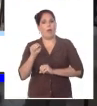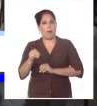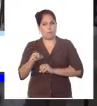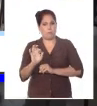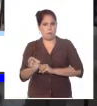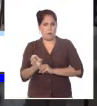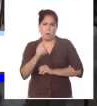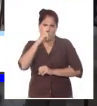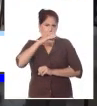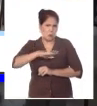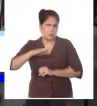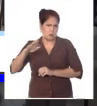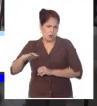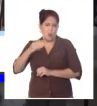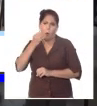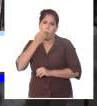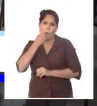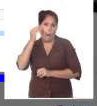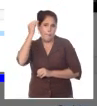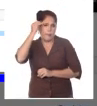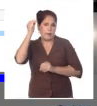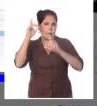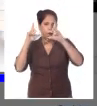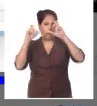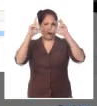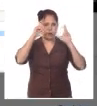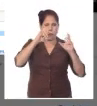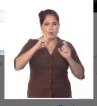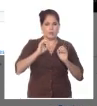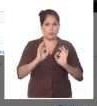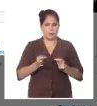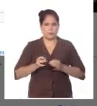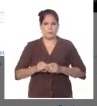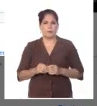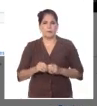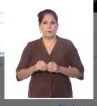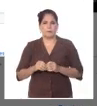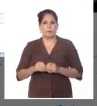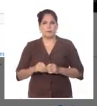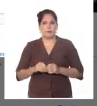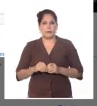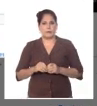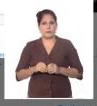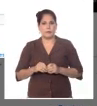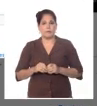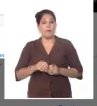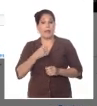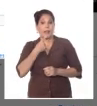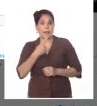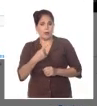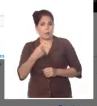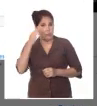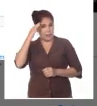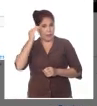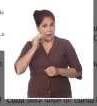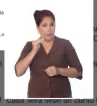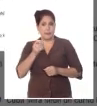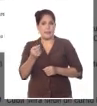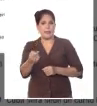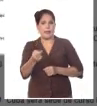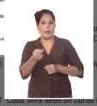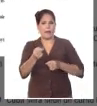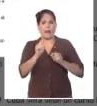de los niños a las herramientas básicas y conceptos primarios de esa arte, precisó a Prensa Latina la coordinadora del taller